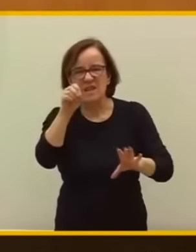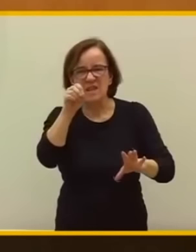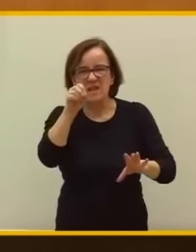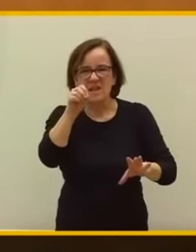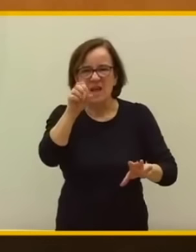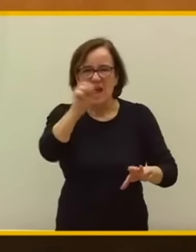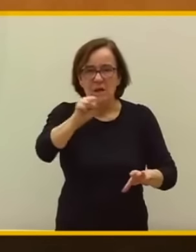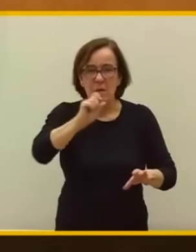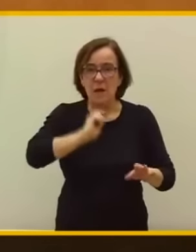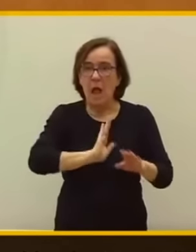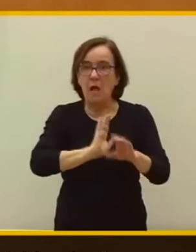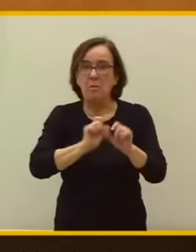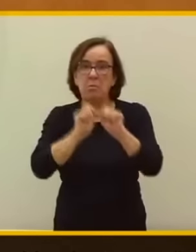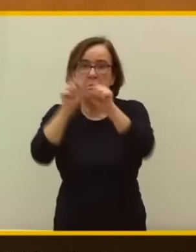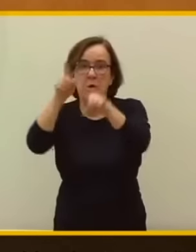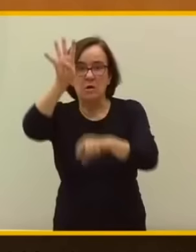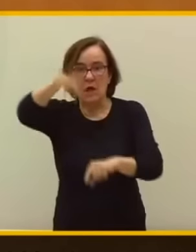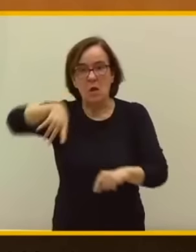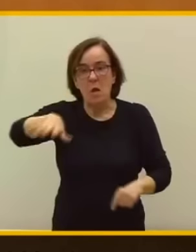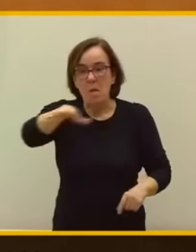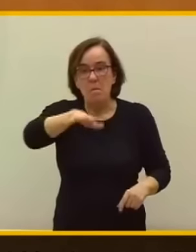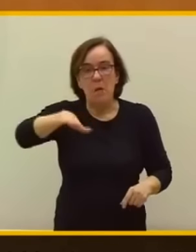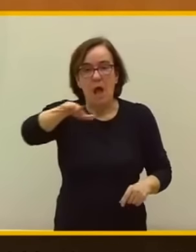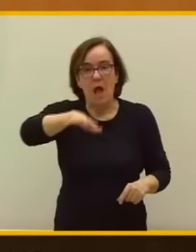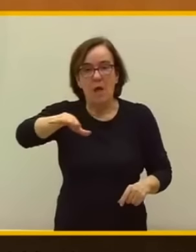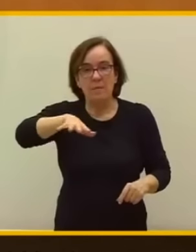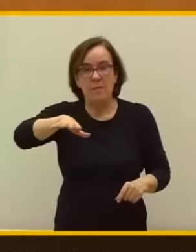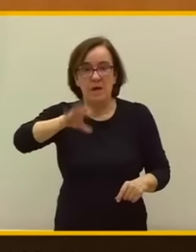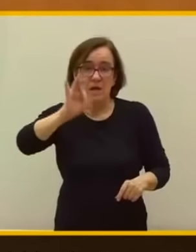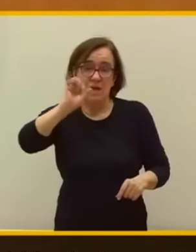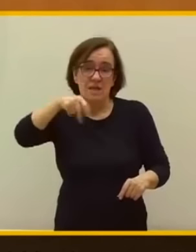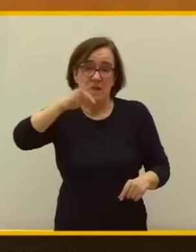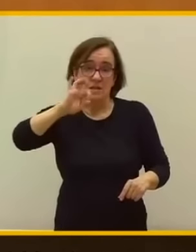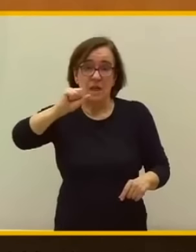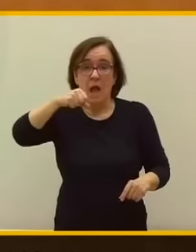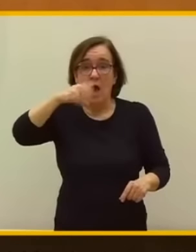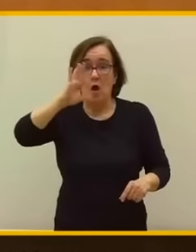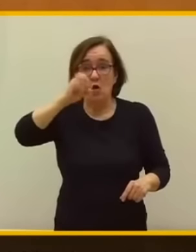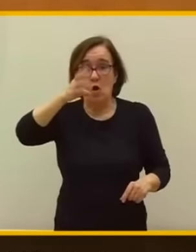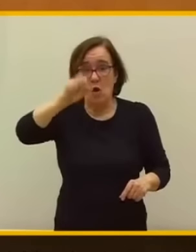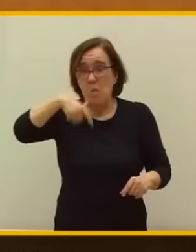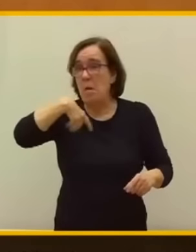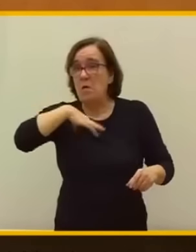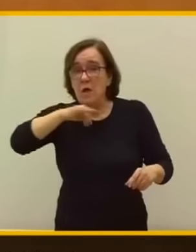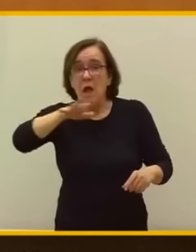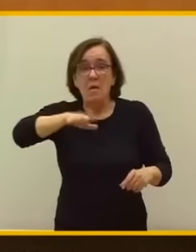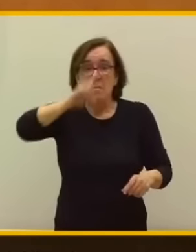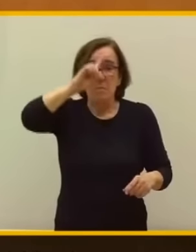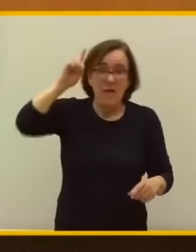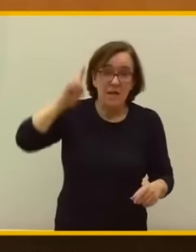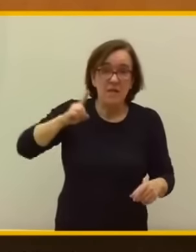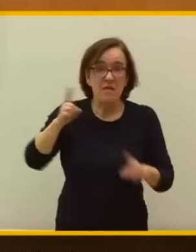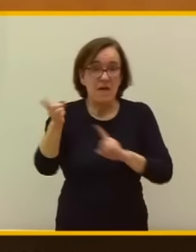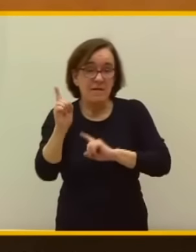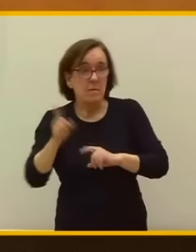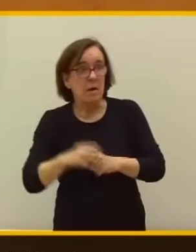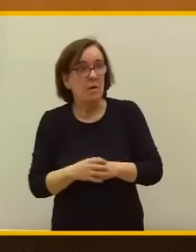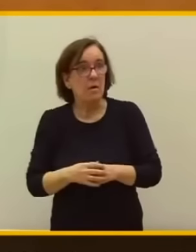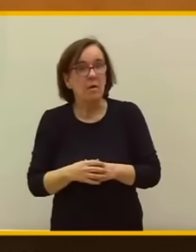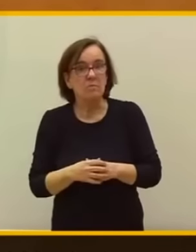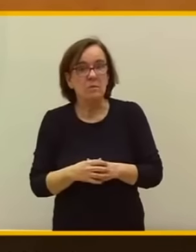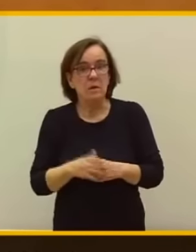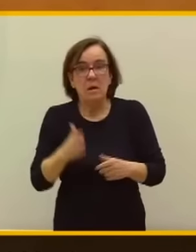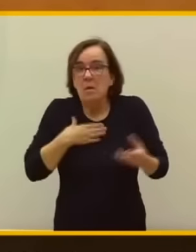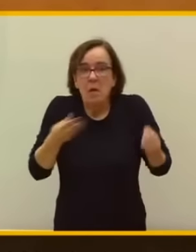para ir a Cataluña a un barrio de Santa Coloma de Caramanet. Podrían haber ido a un barrio de Madrid, de Bilbao, me da igual, para